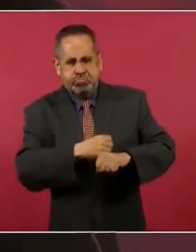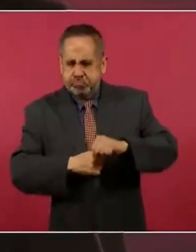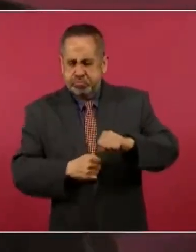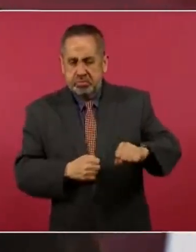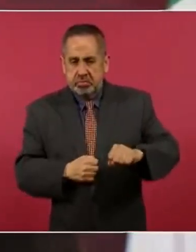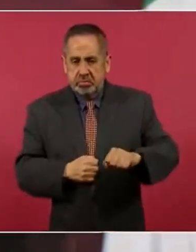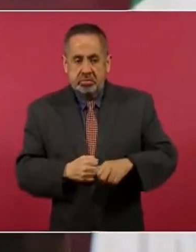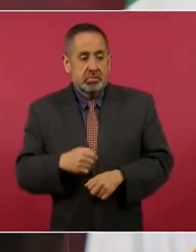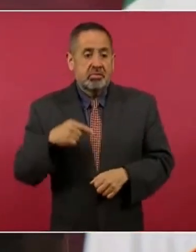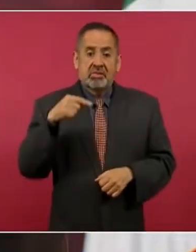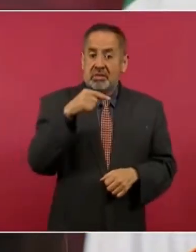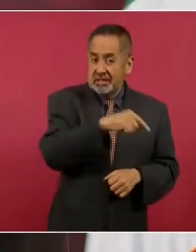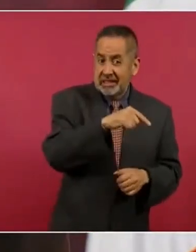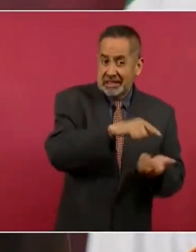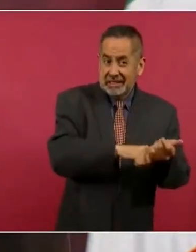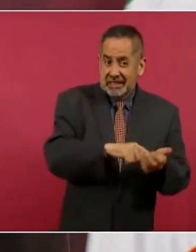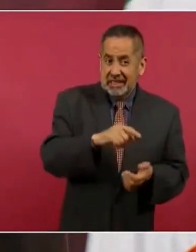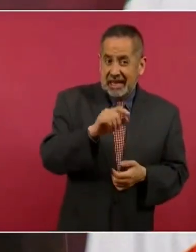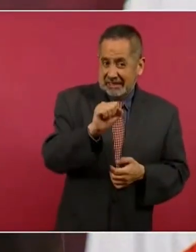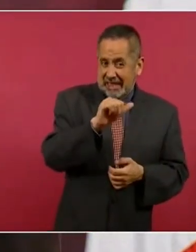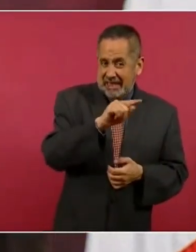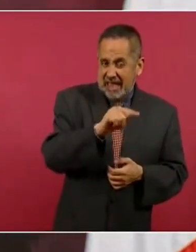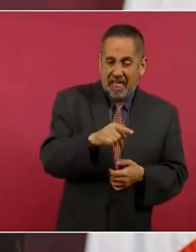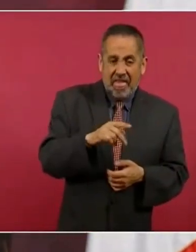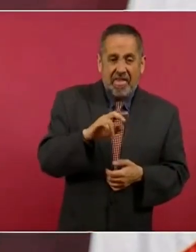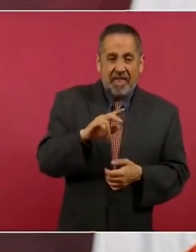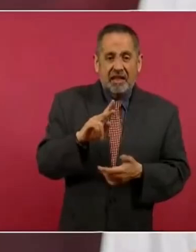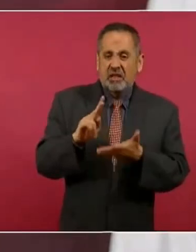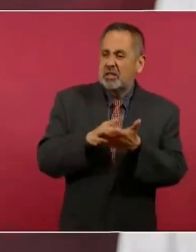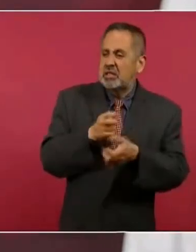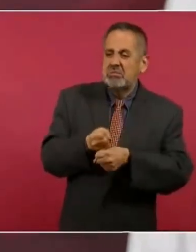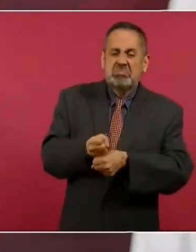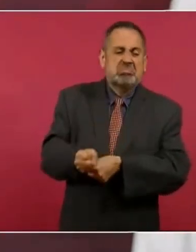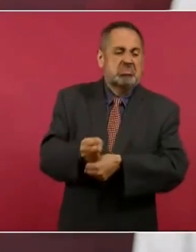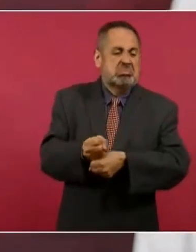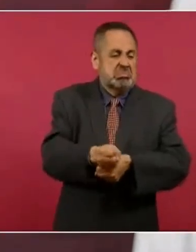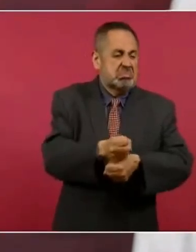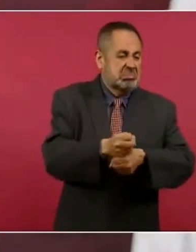actos de represión por donde pasaba